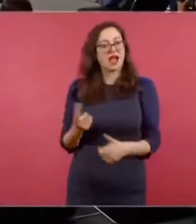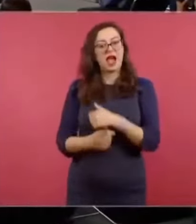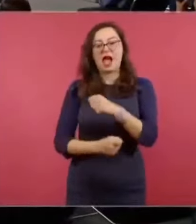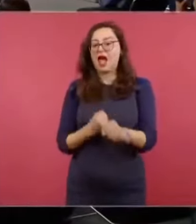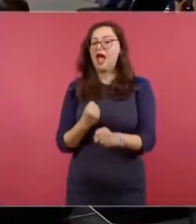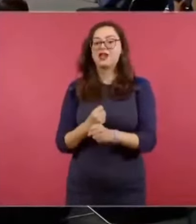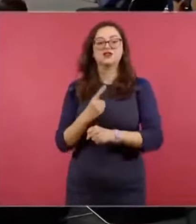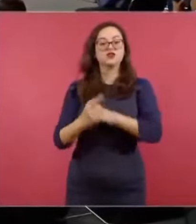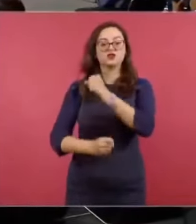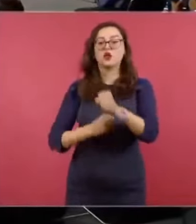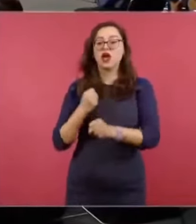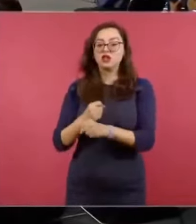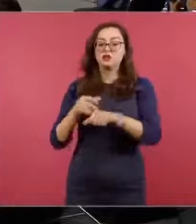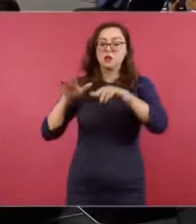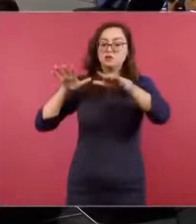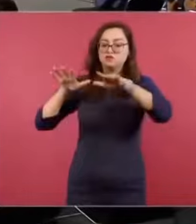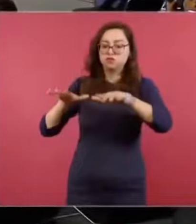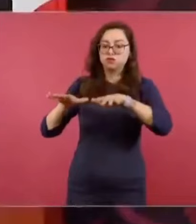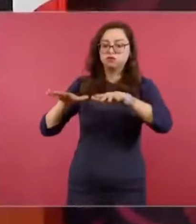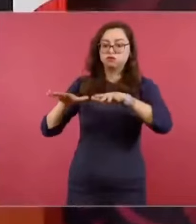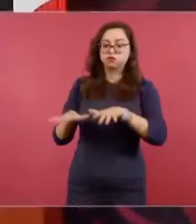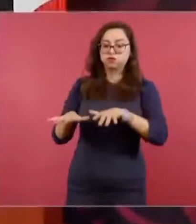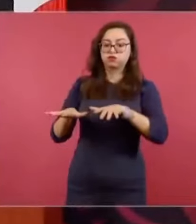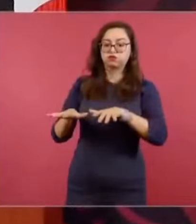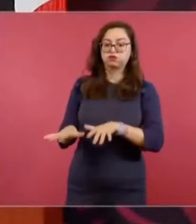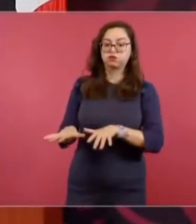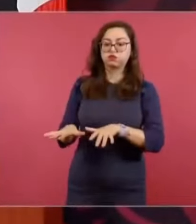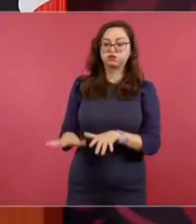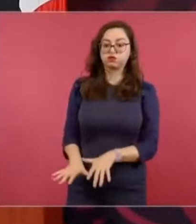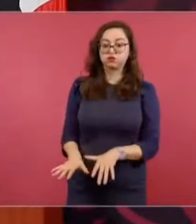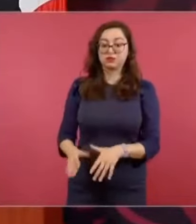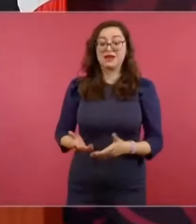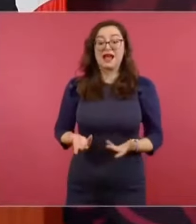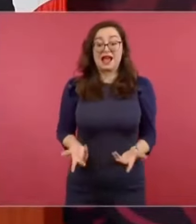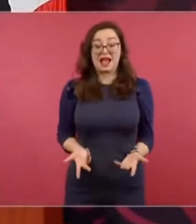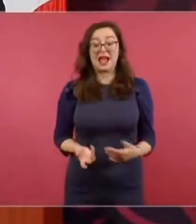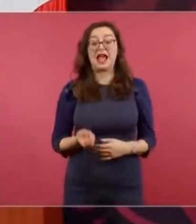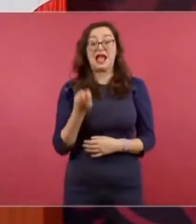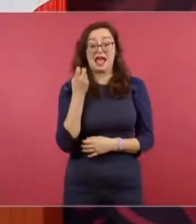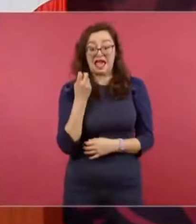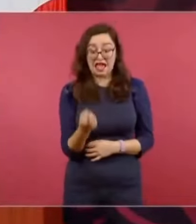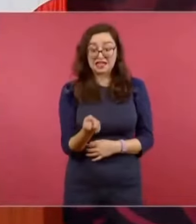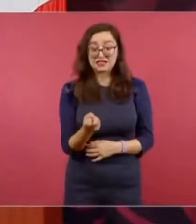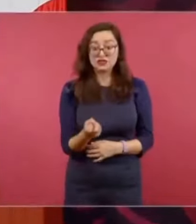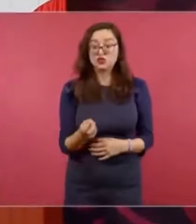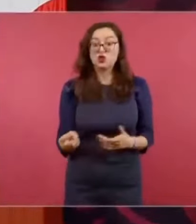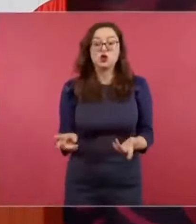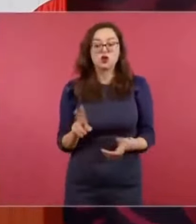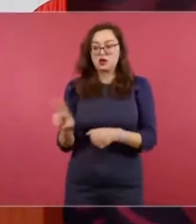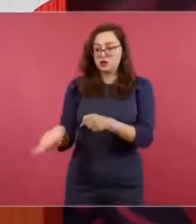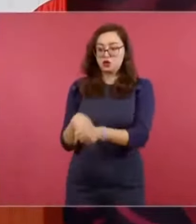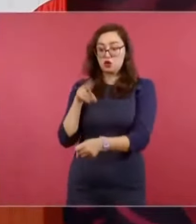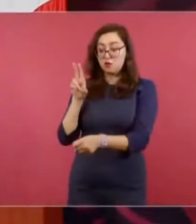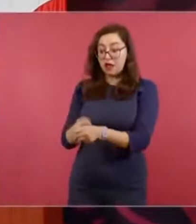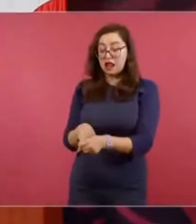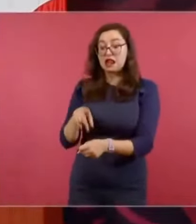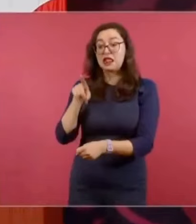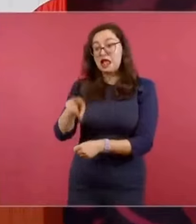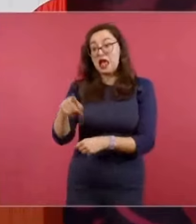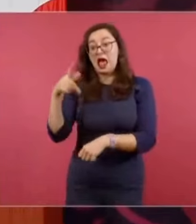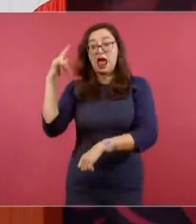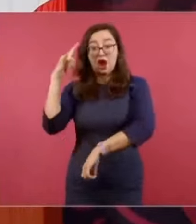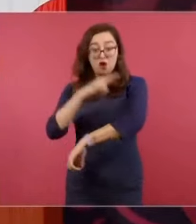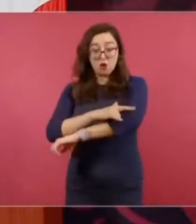esto es lo que se genera por extracción de agua. Y para poder construir ese aeropuerto hicieron grandes extracciones de